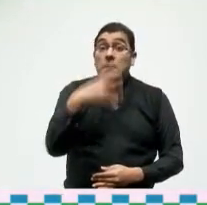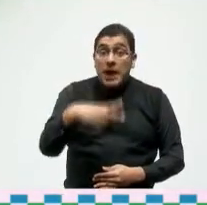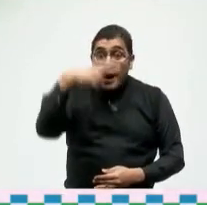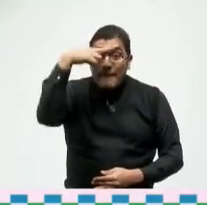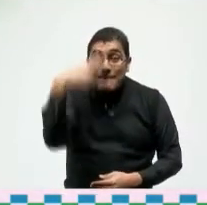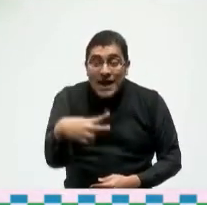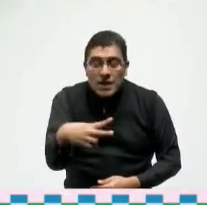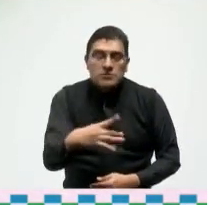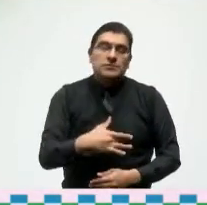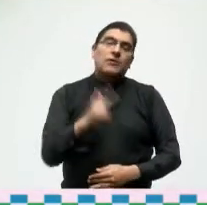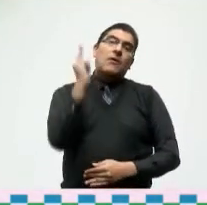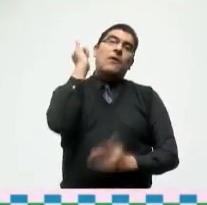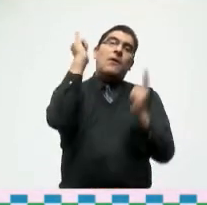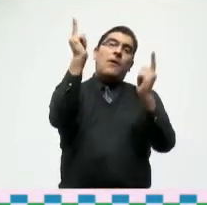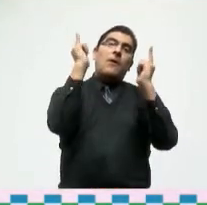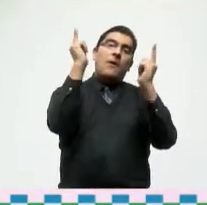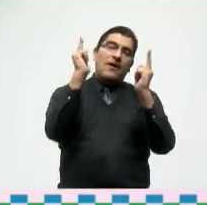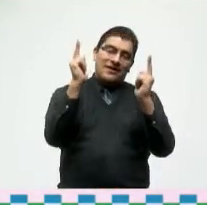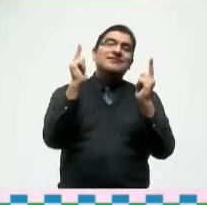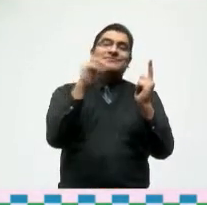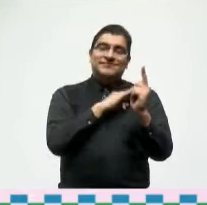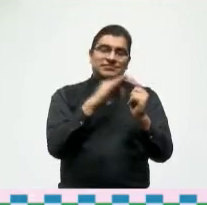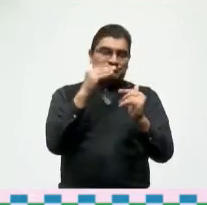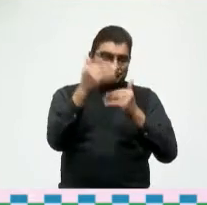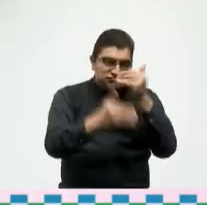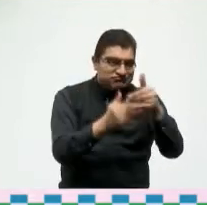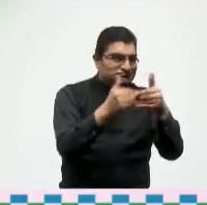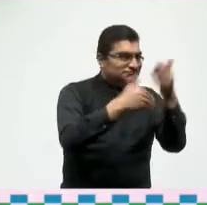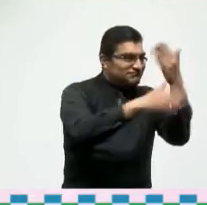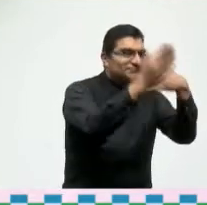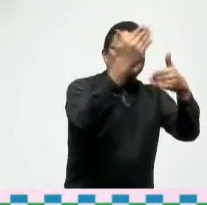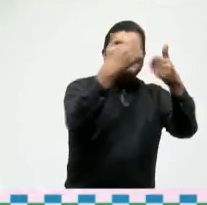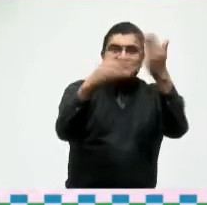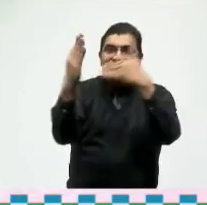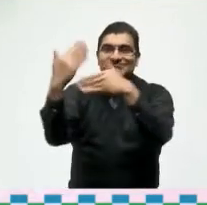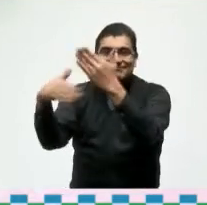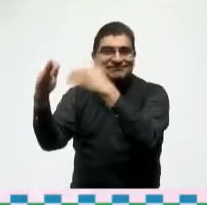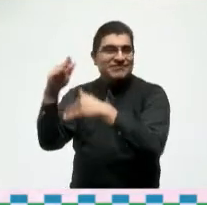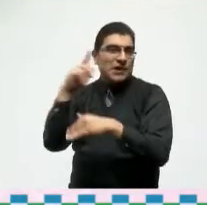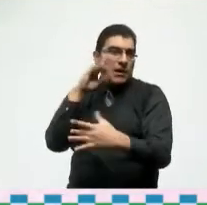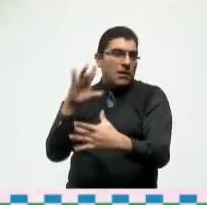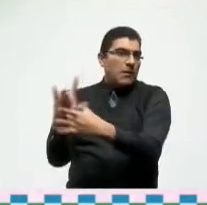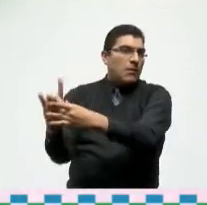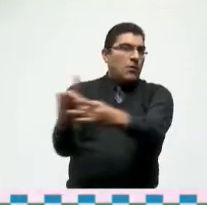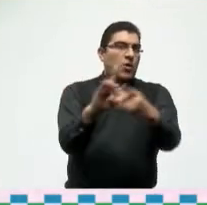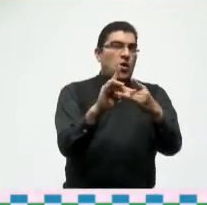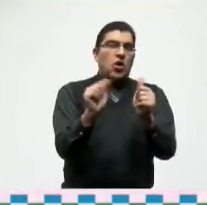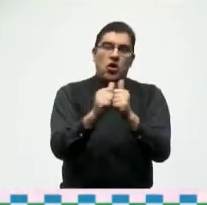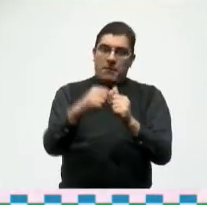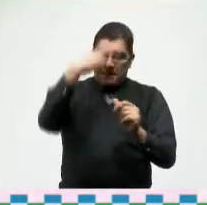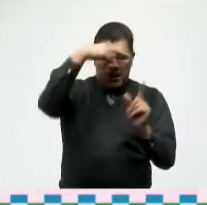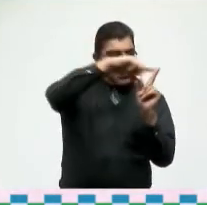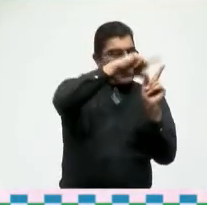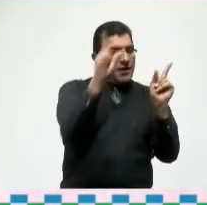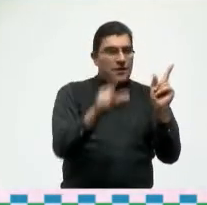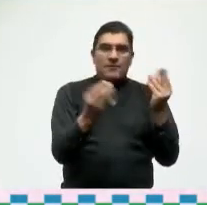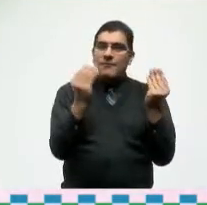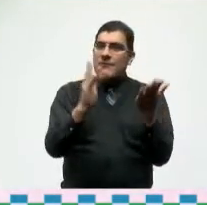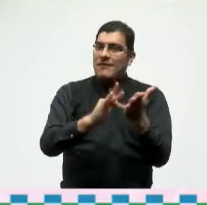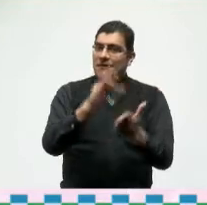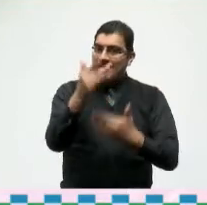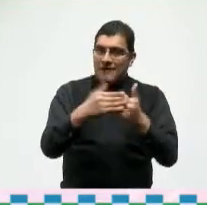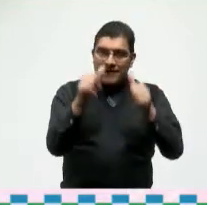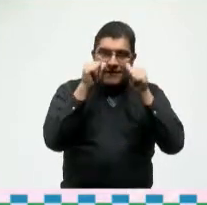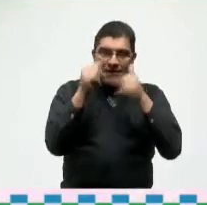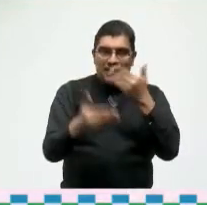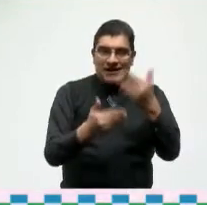que esperamos verlos crecer en armonía con el resto del país muchas gracias